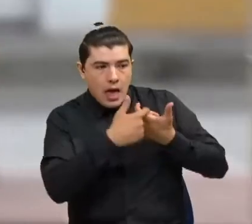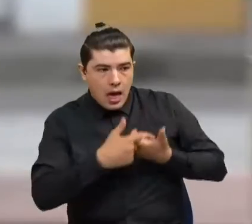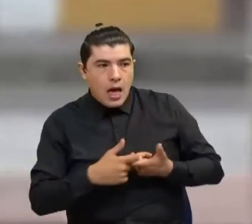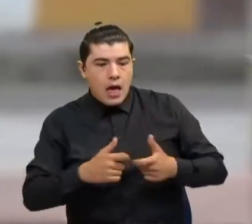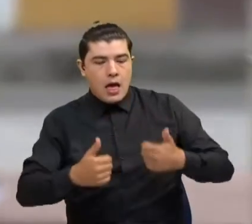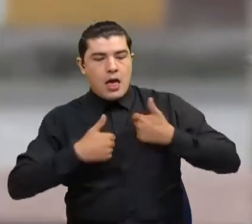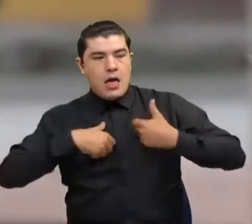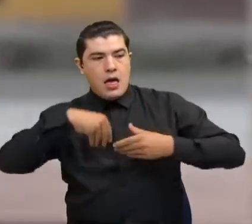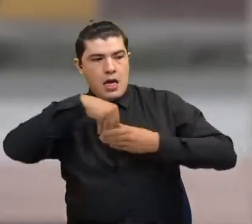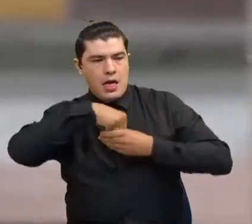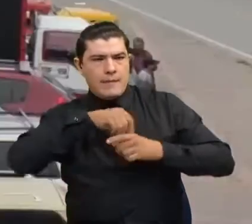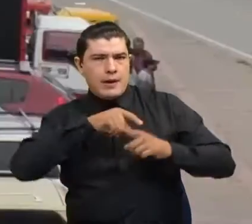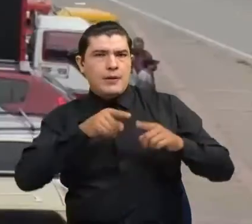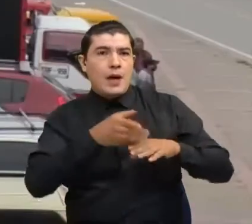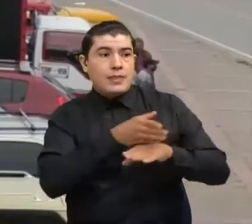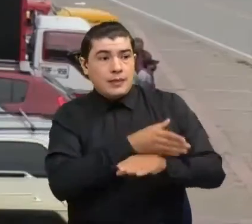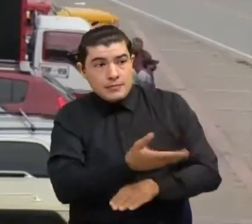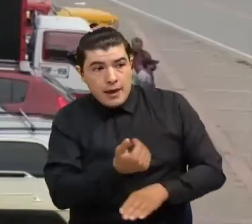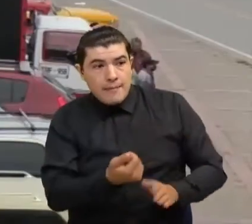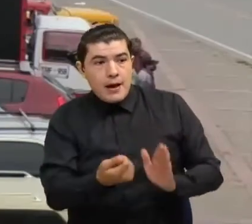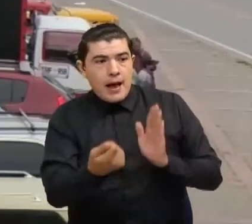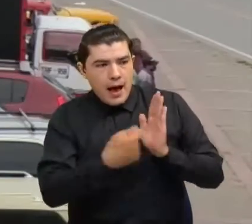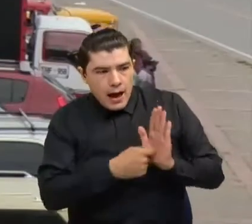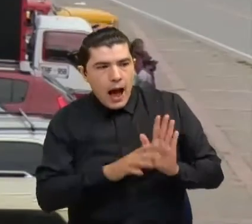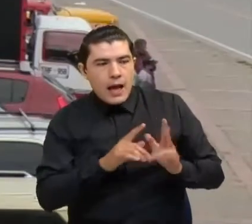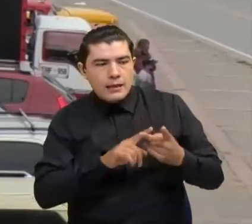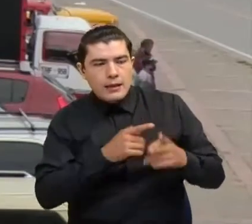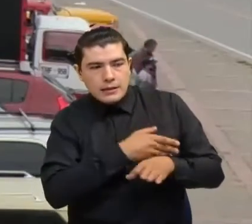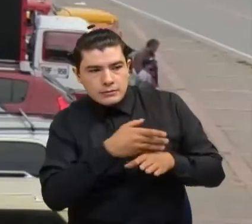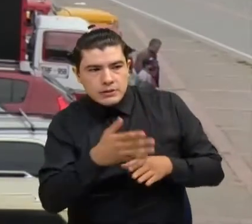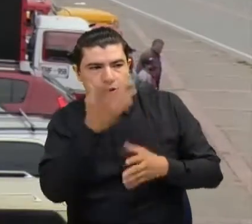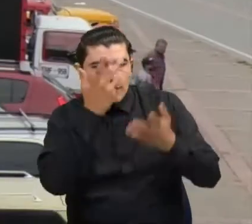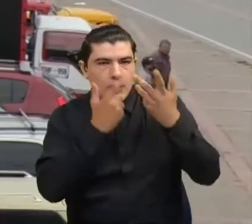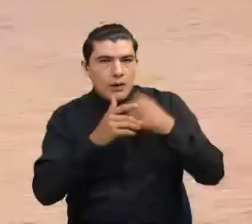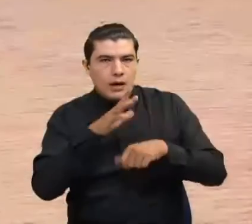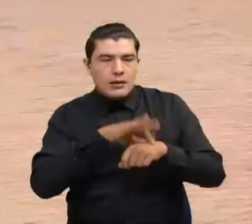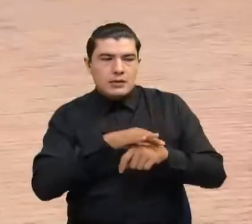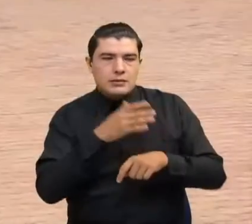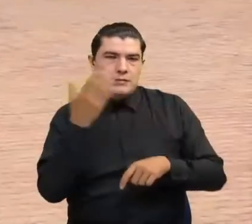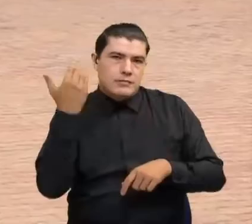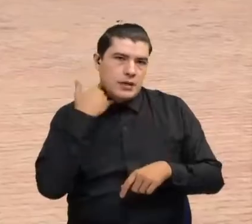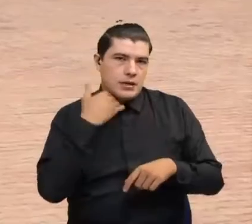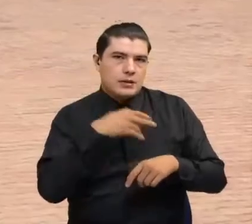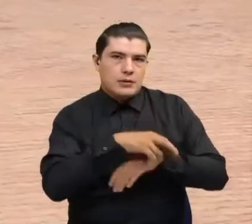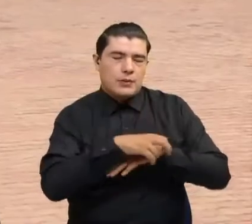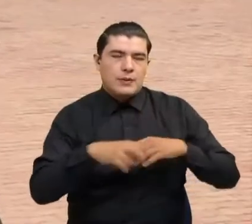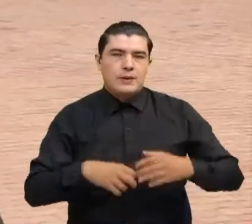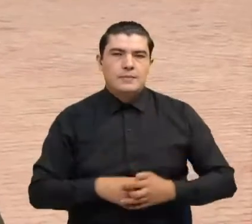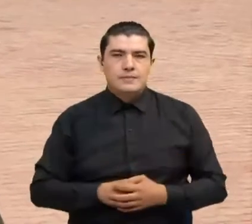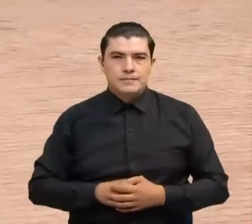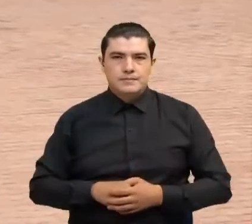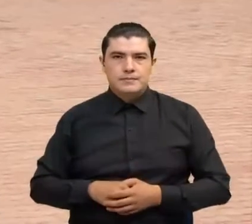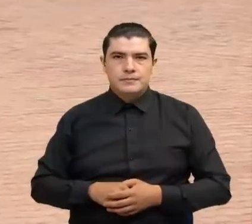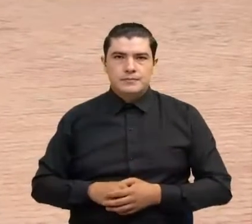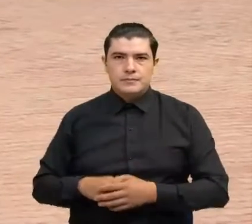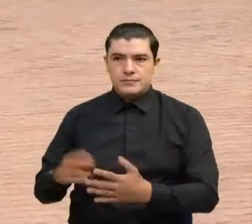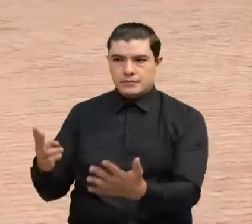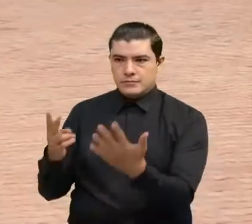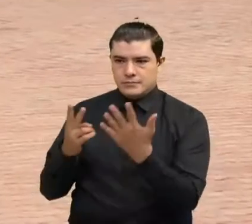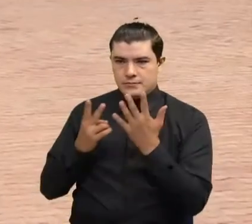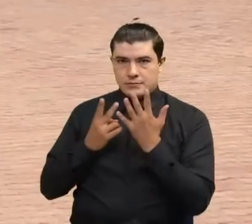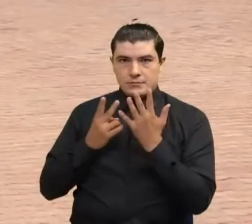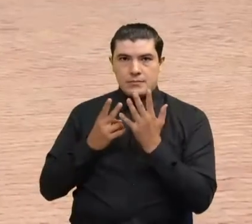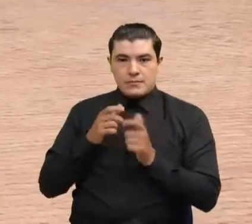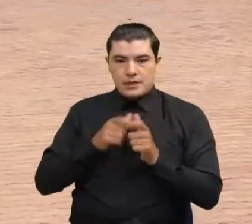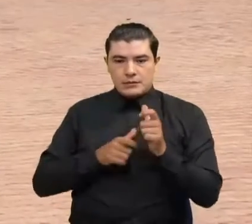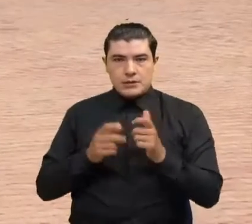un dinero en una cuenta bancaria para sus respectivos exámenes médicos. Se me acercaron siete personas, mujeres,